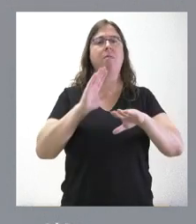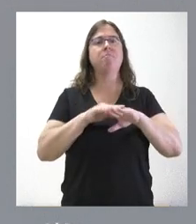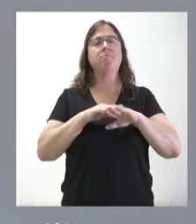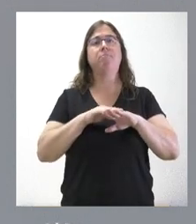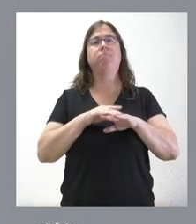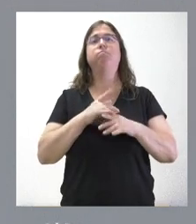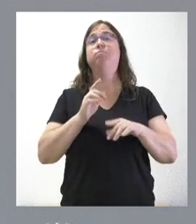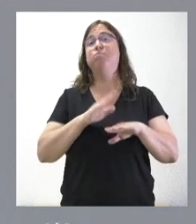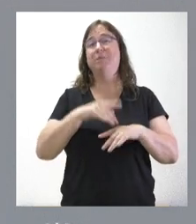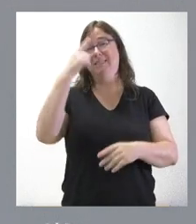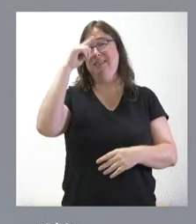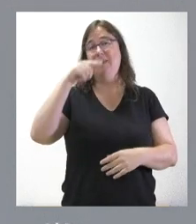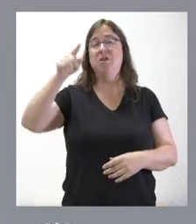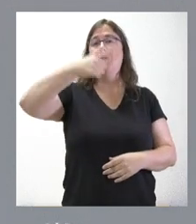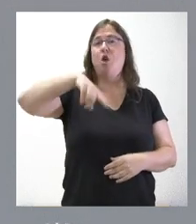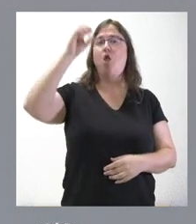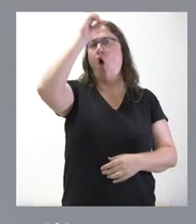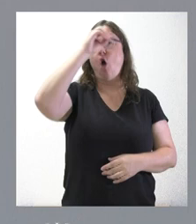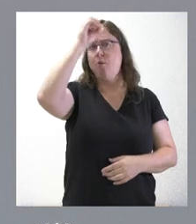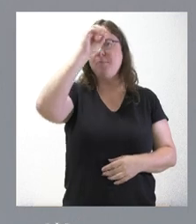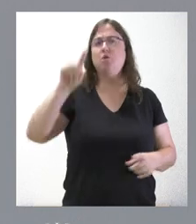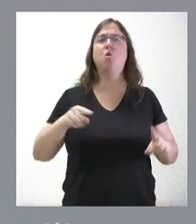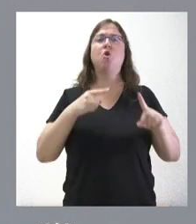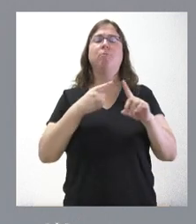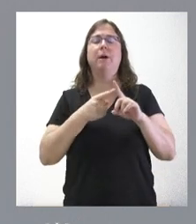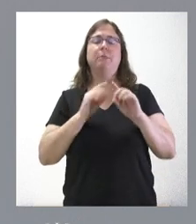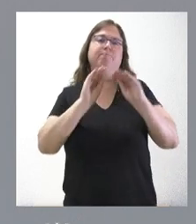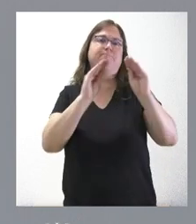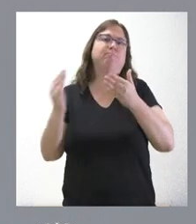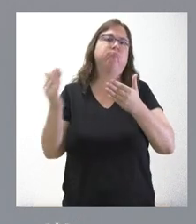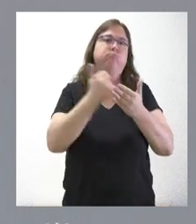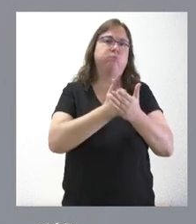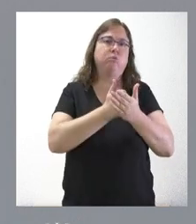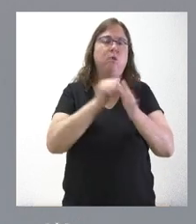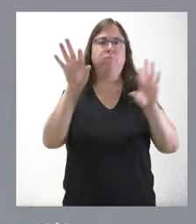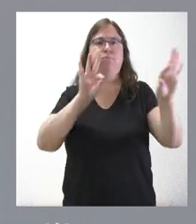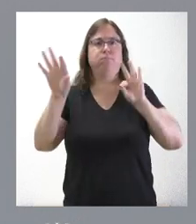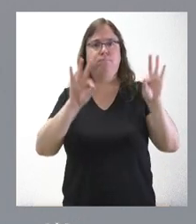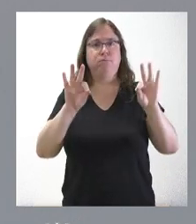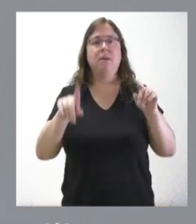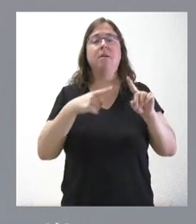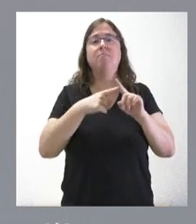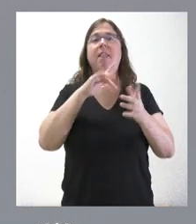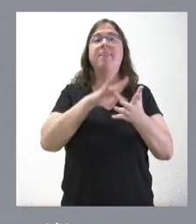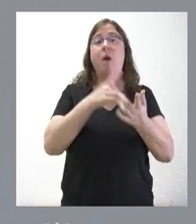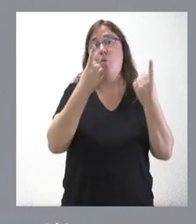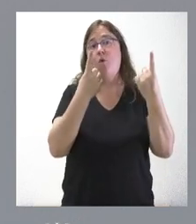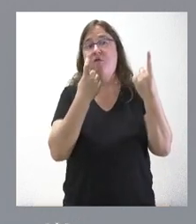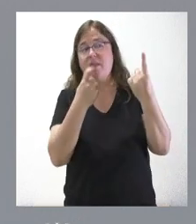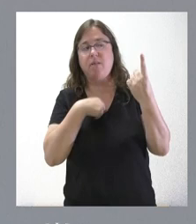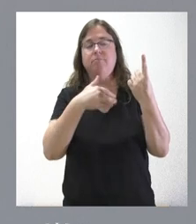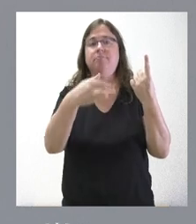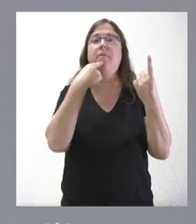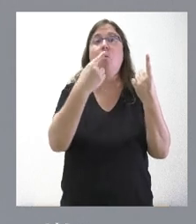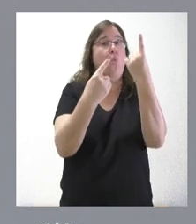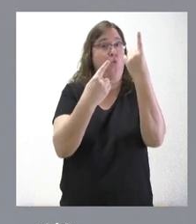informaremos, teniendo en cuenta también todas las opiniones y todas las consideraciones de las diferentes alternativas sobre el día que queda pendiente de selección, que